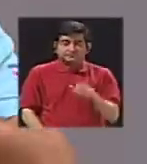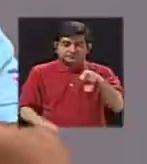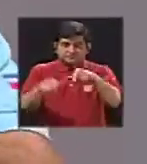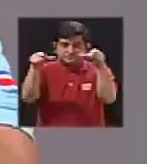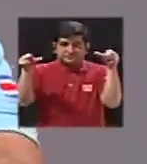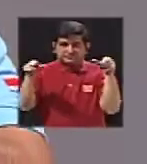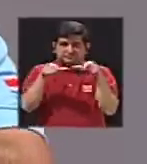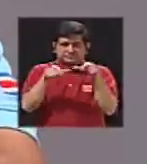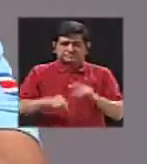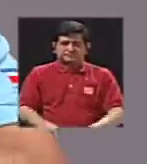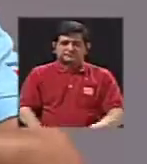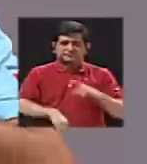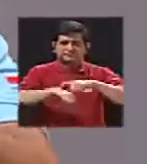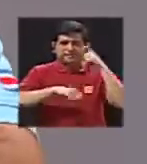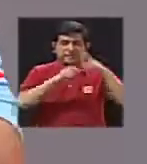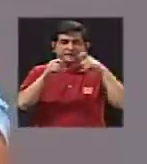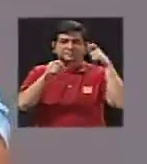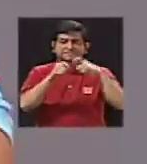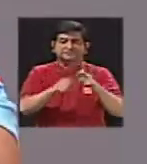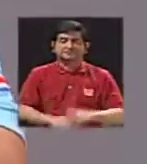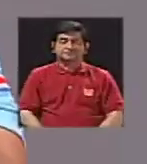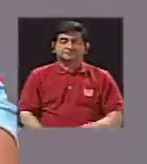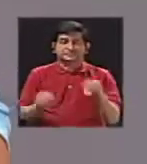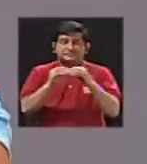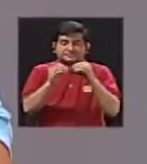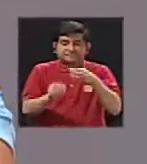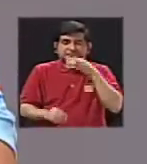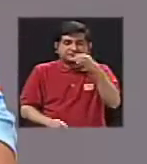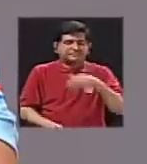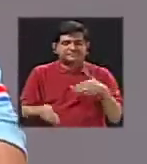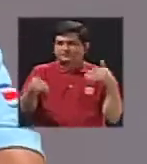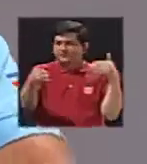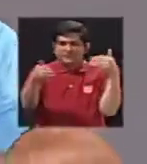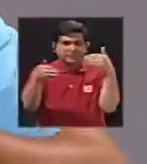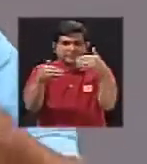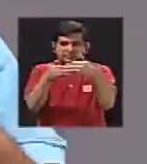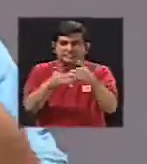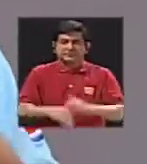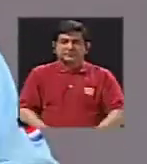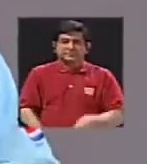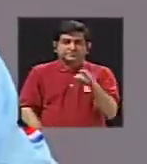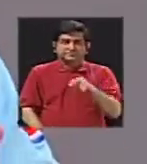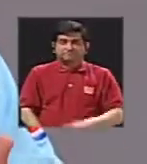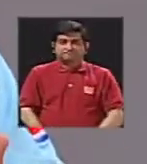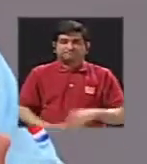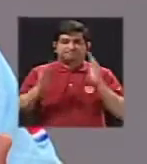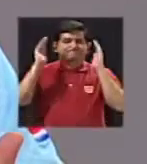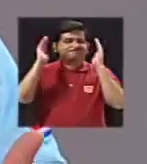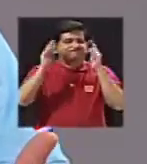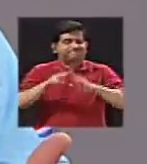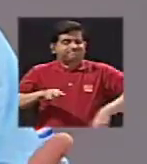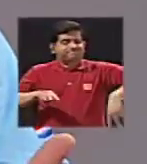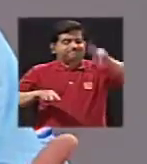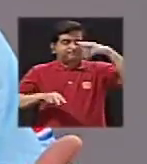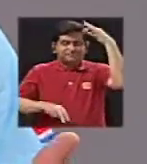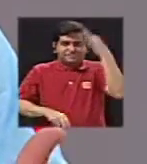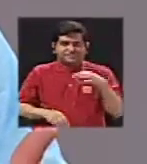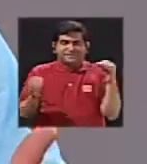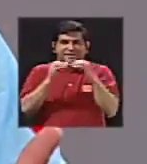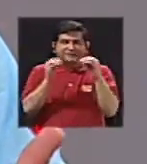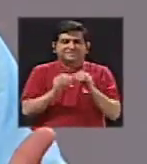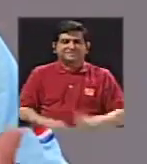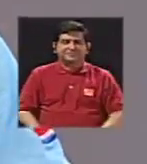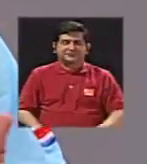parte un tiempo determinado, esta parte es que está más caliente, no se acerquen ahí. Entonces, eso ha sido una gran ventaja y creo que es la mejor